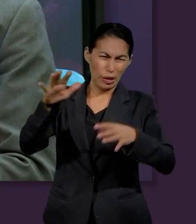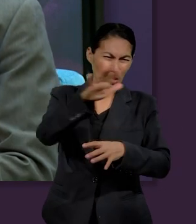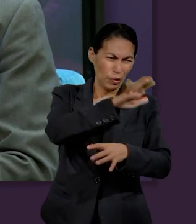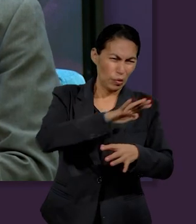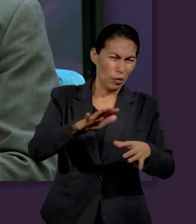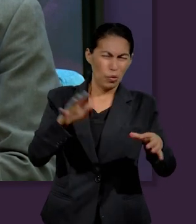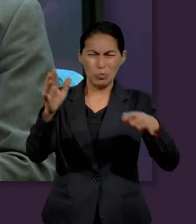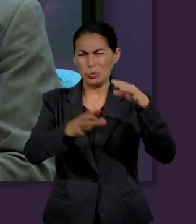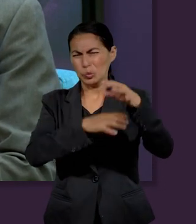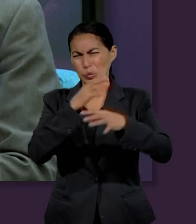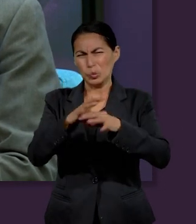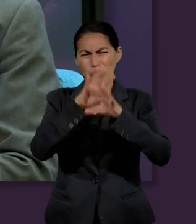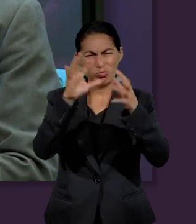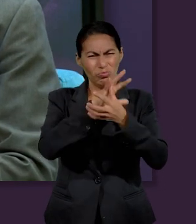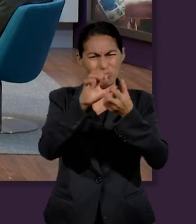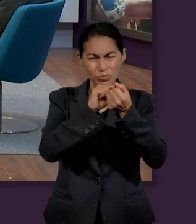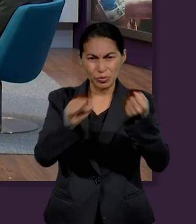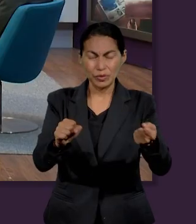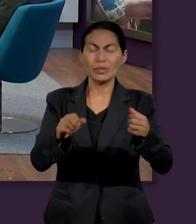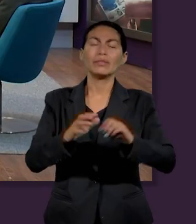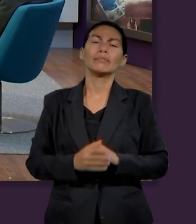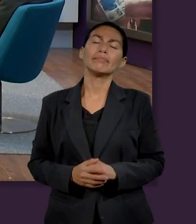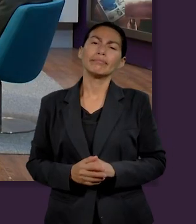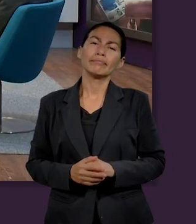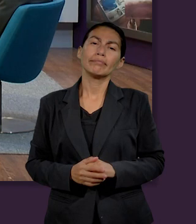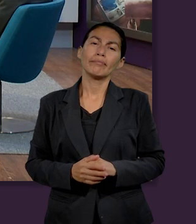venir. Y como mencionó mi compañera,